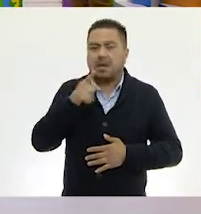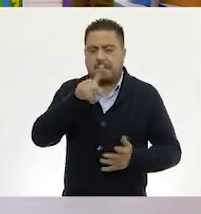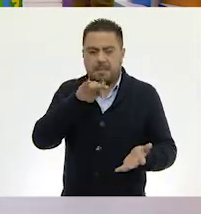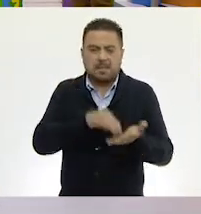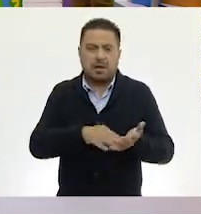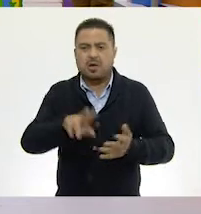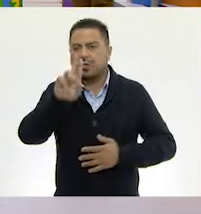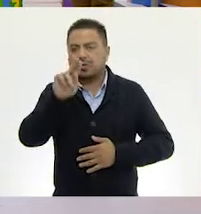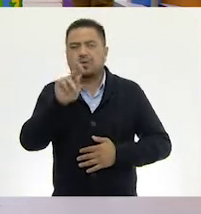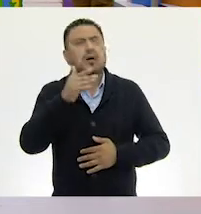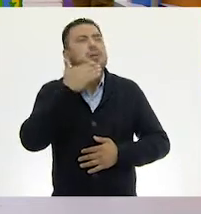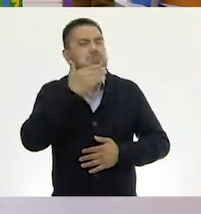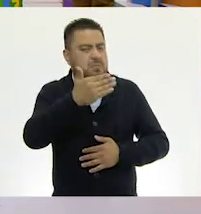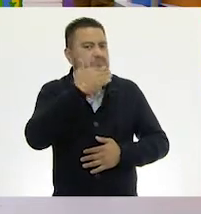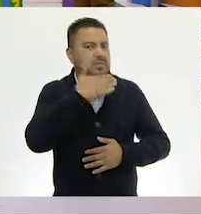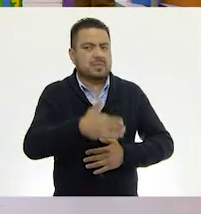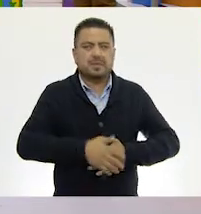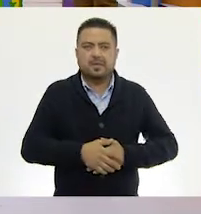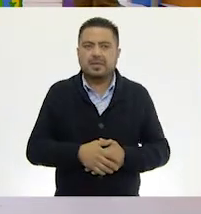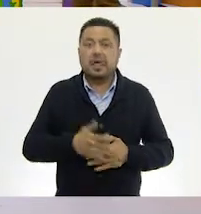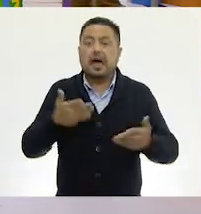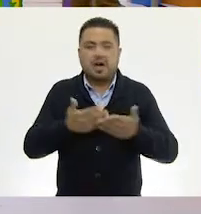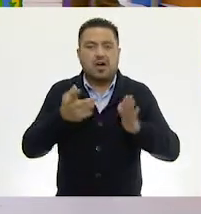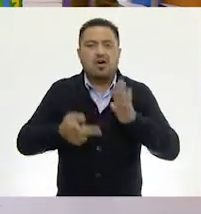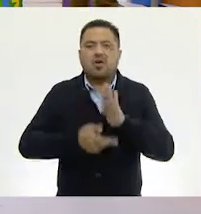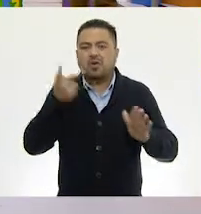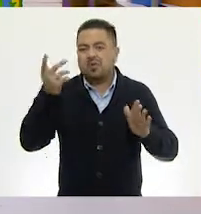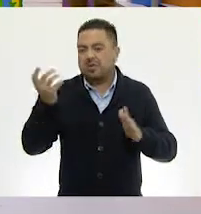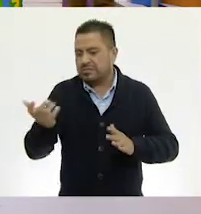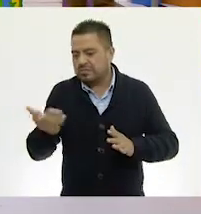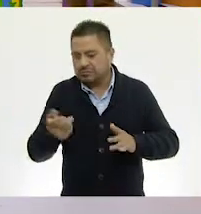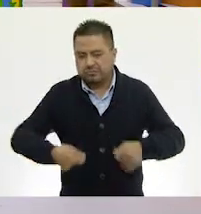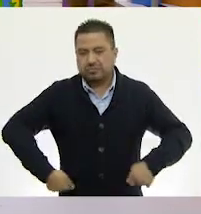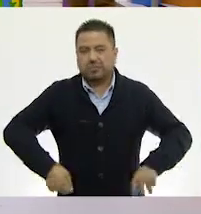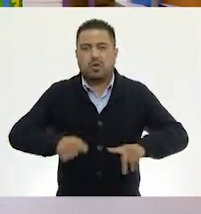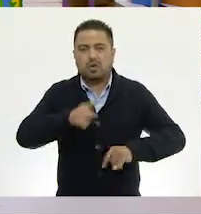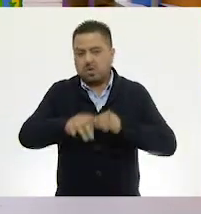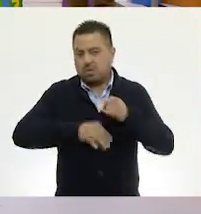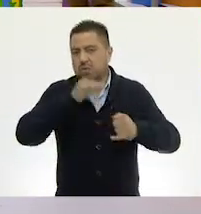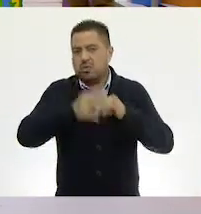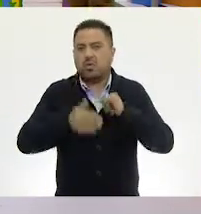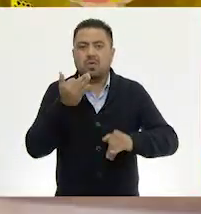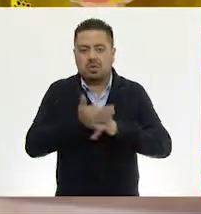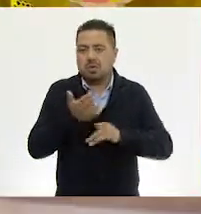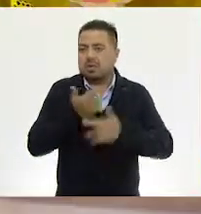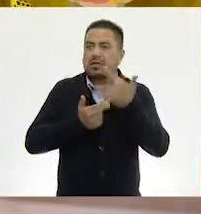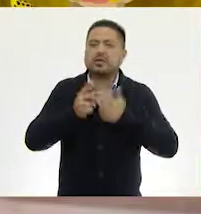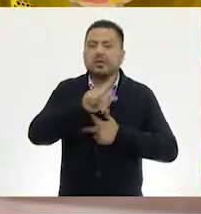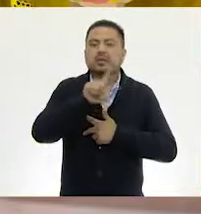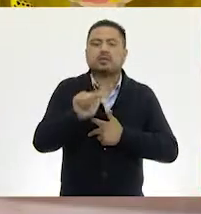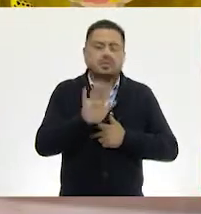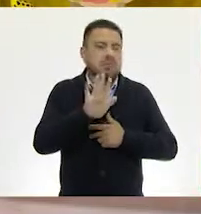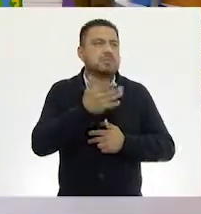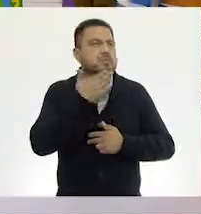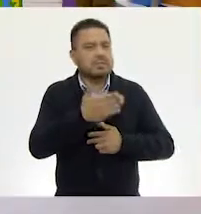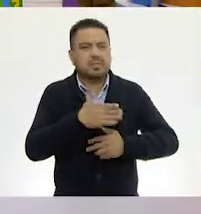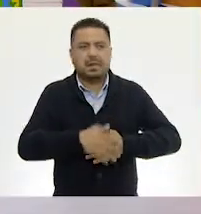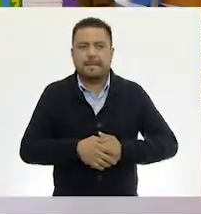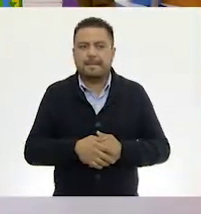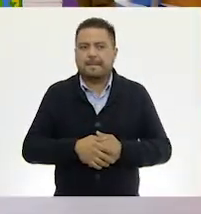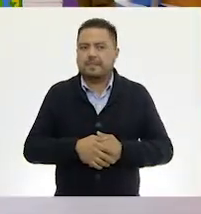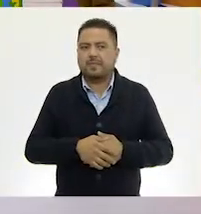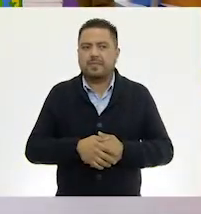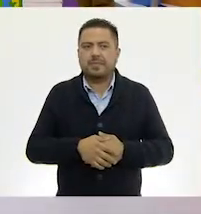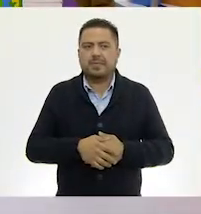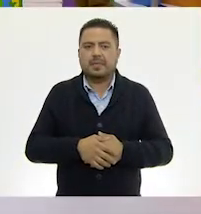ochenta. Muy bien. Muy, muy bien. Vamos otra vez con los dados. Yo creo que es la última que vamos a realizar. Muy bien. Vamos a ver. Lo aviento.